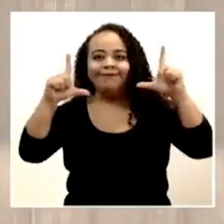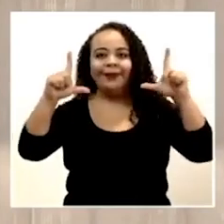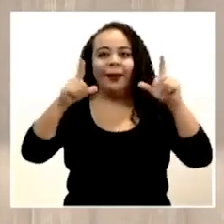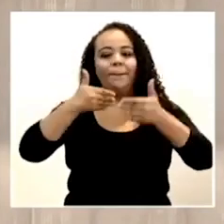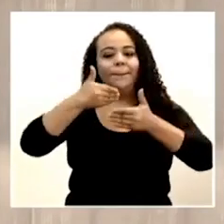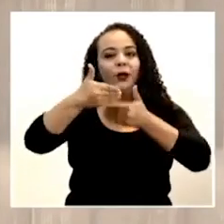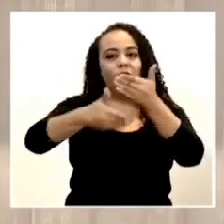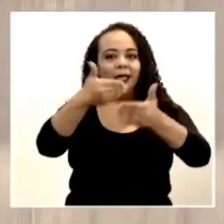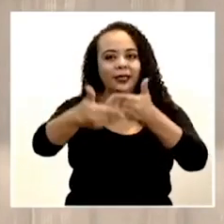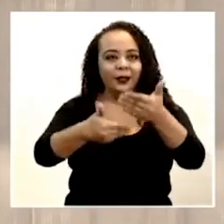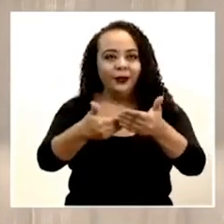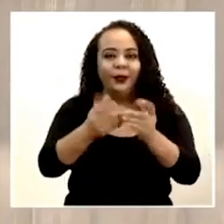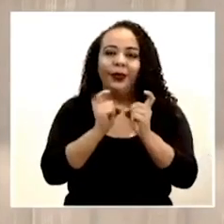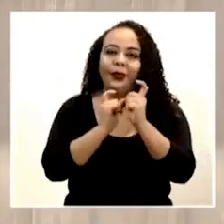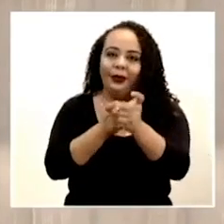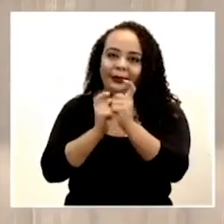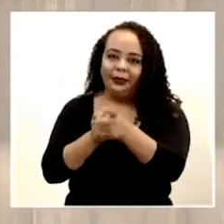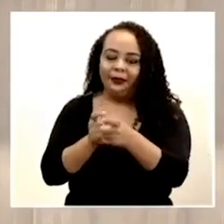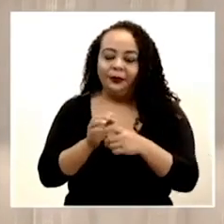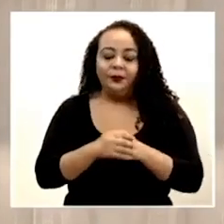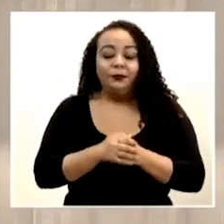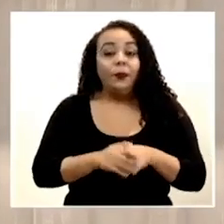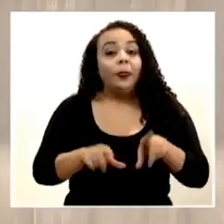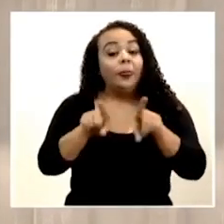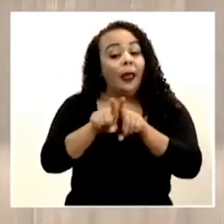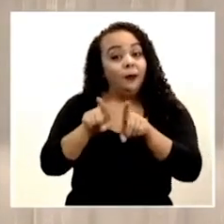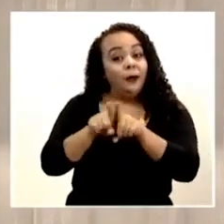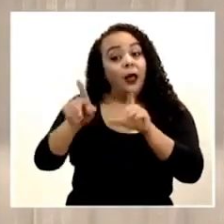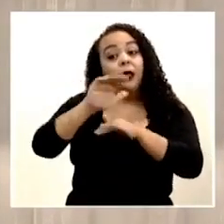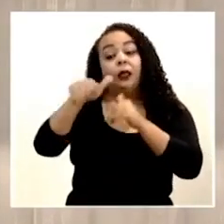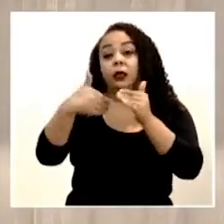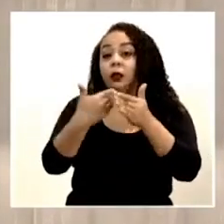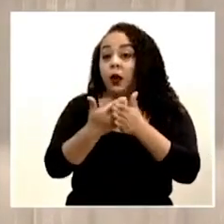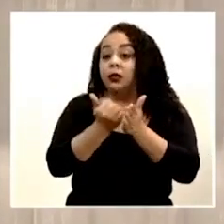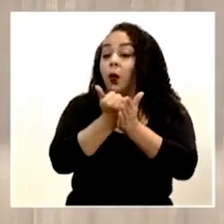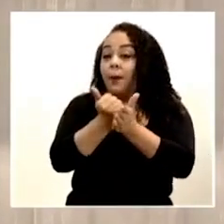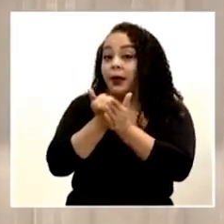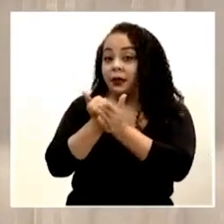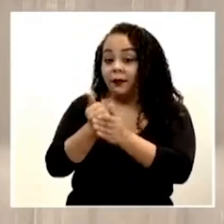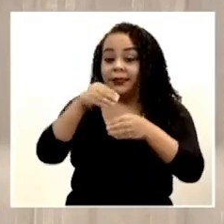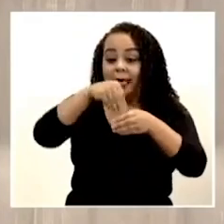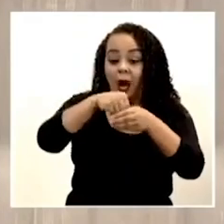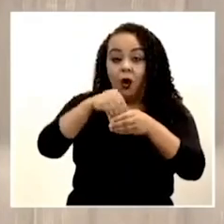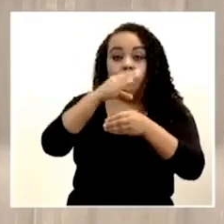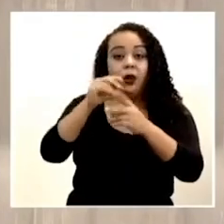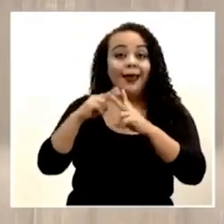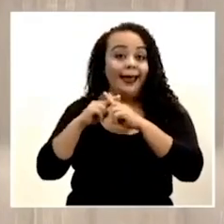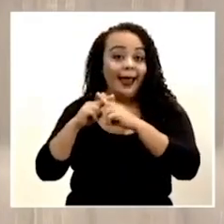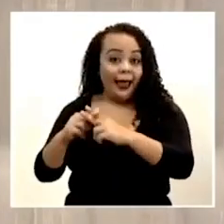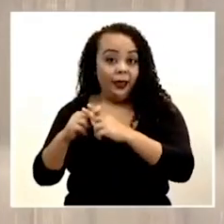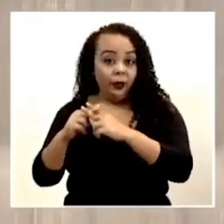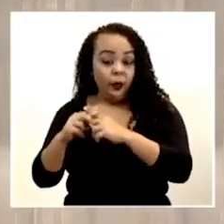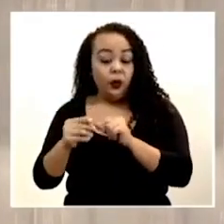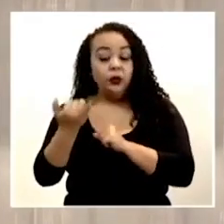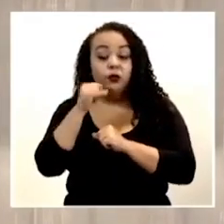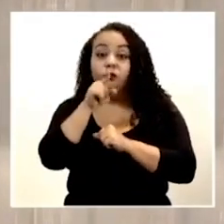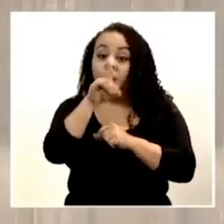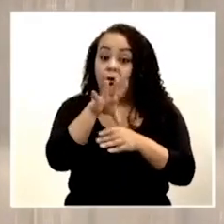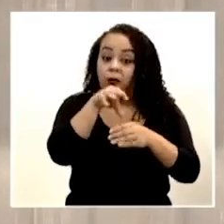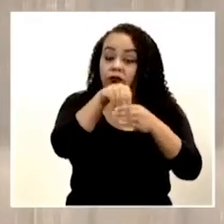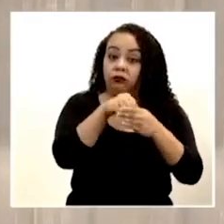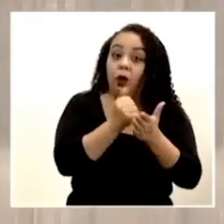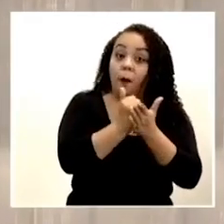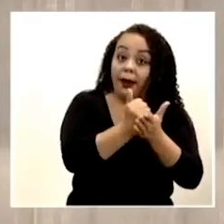proceso de donación. También en todas las cooperativas de ahorro y crédito. Si usted es parte de una